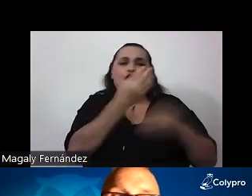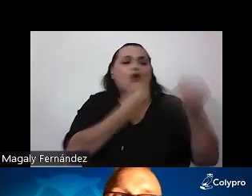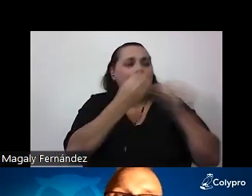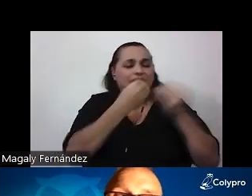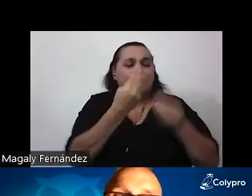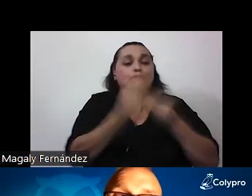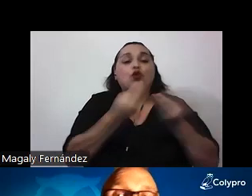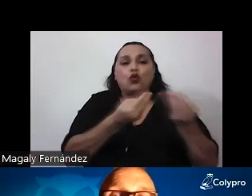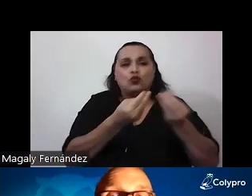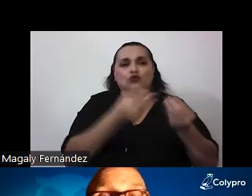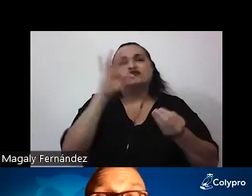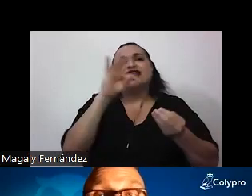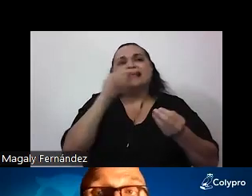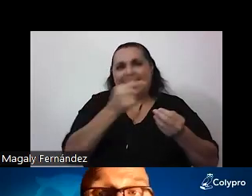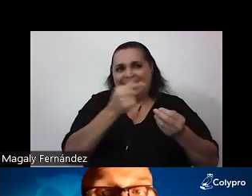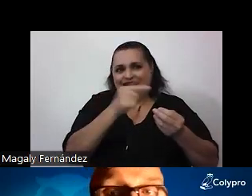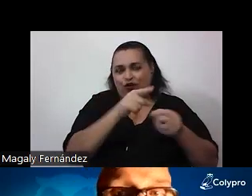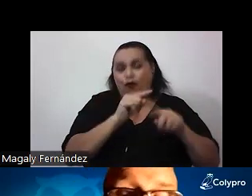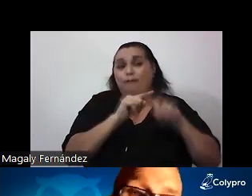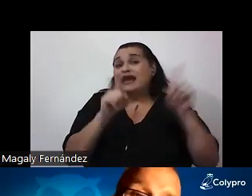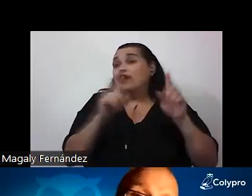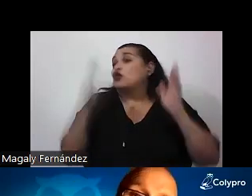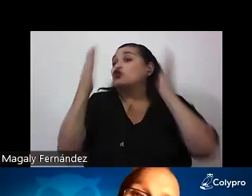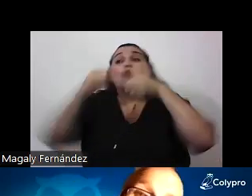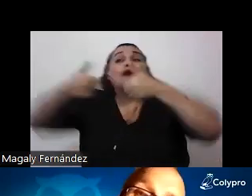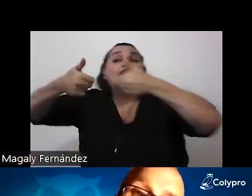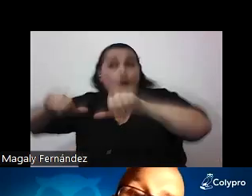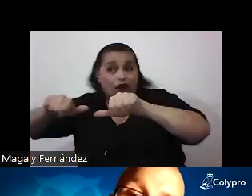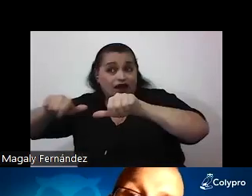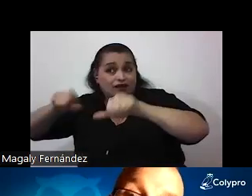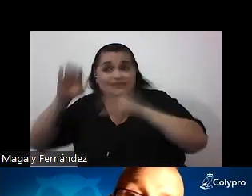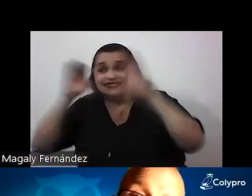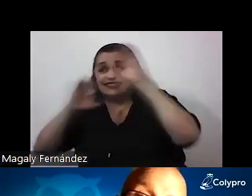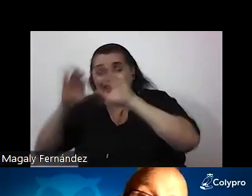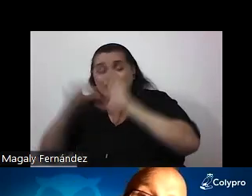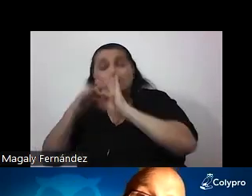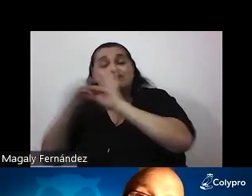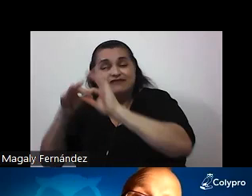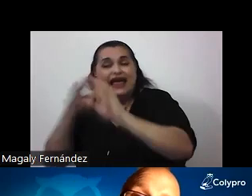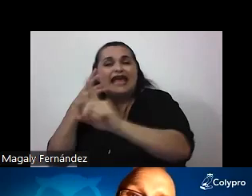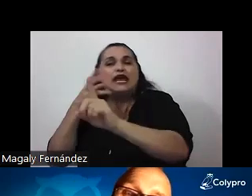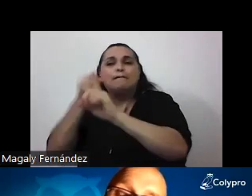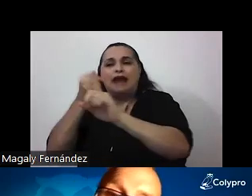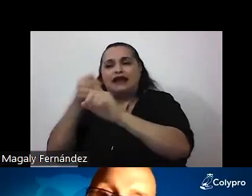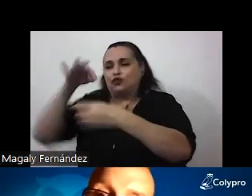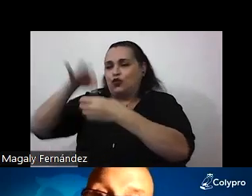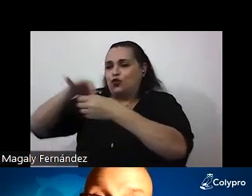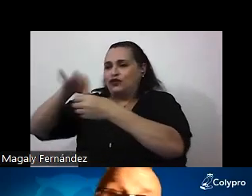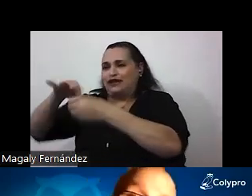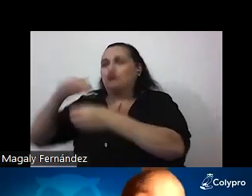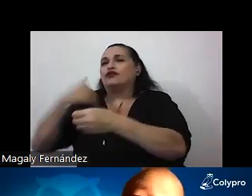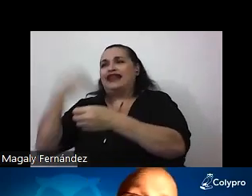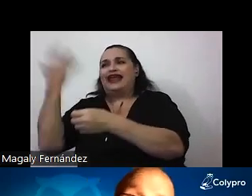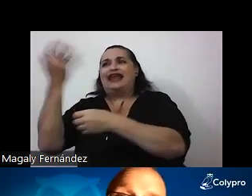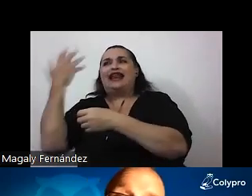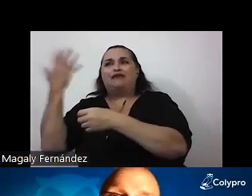origen transgénico en cambio no hay consenso científico acerca de los impactos que estos cultivos pueden tener en el ambiente ahí